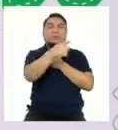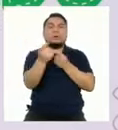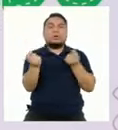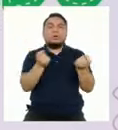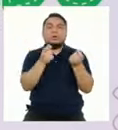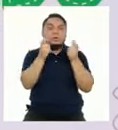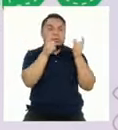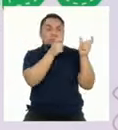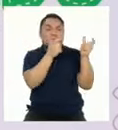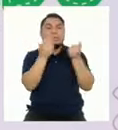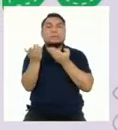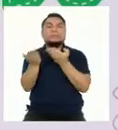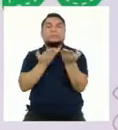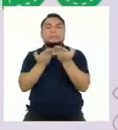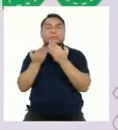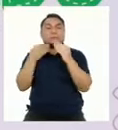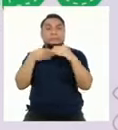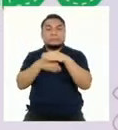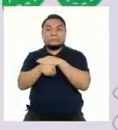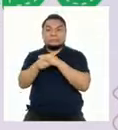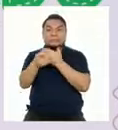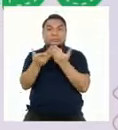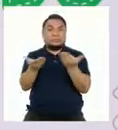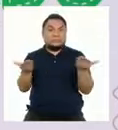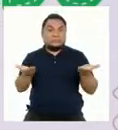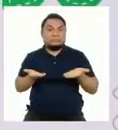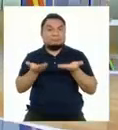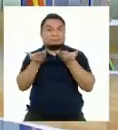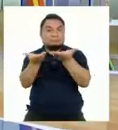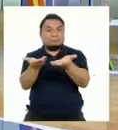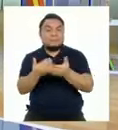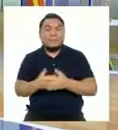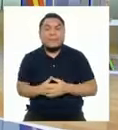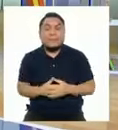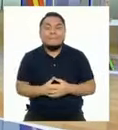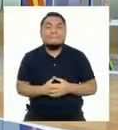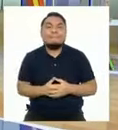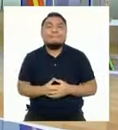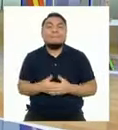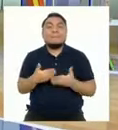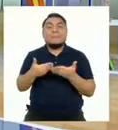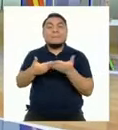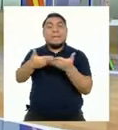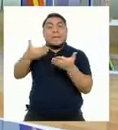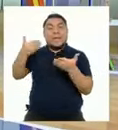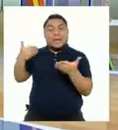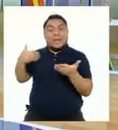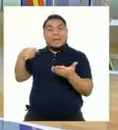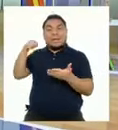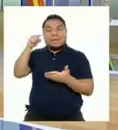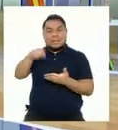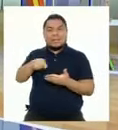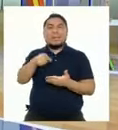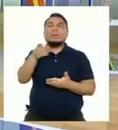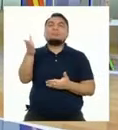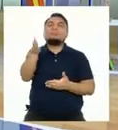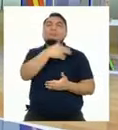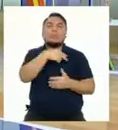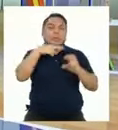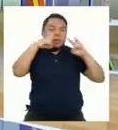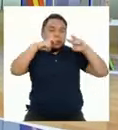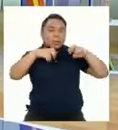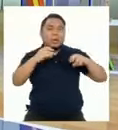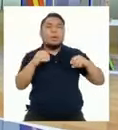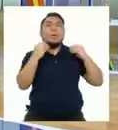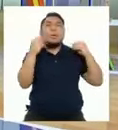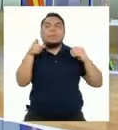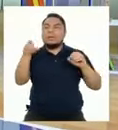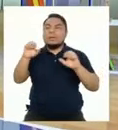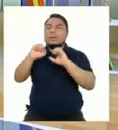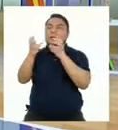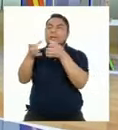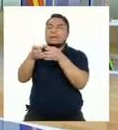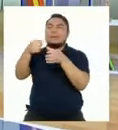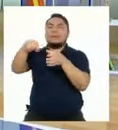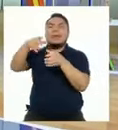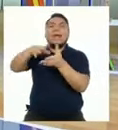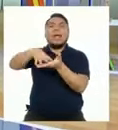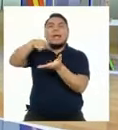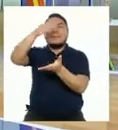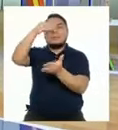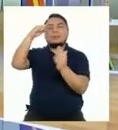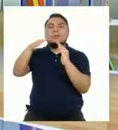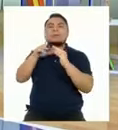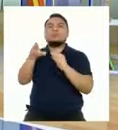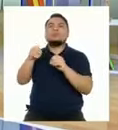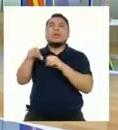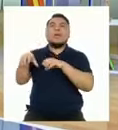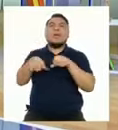regulan el servicio de acceso a estos recursos. Pero antes de eso, averigüemos cómo le va al equipo de Aprendo en